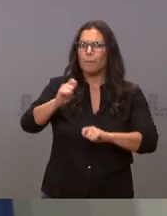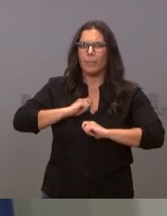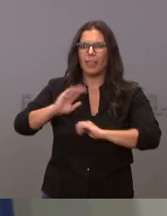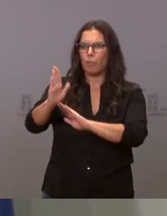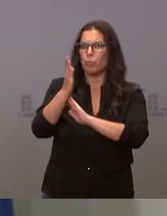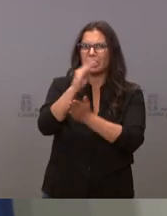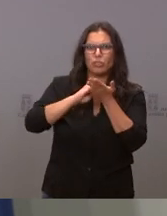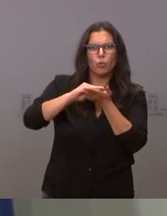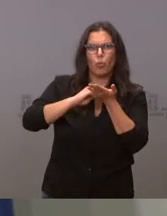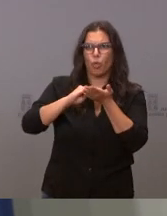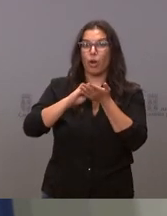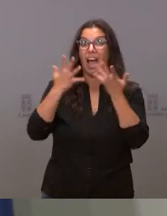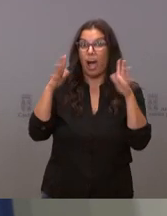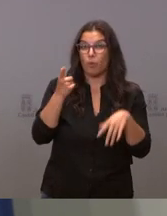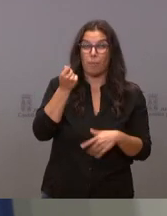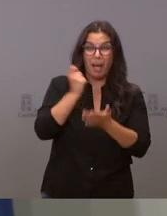problema el dinero